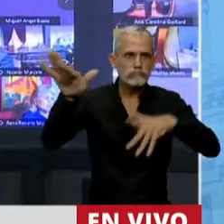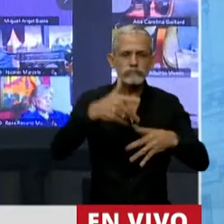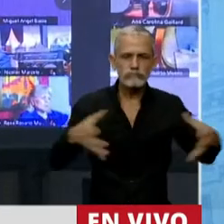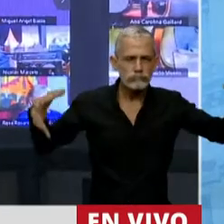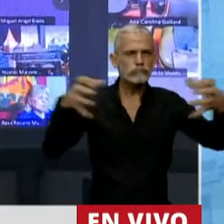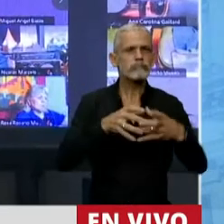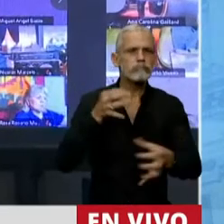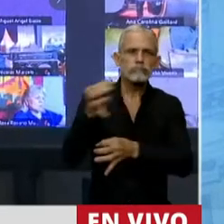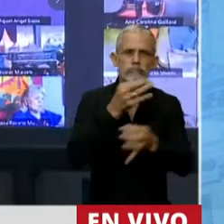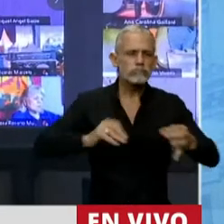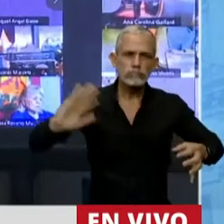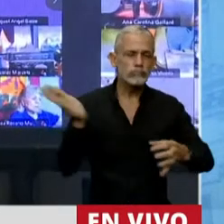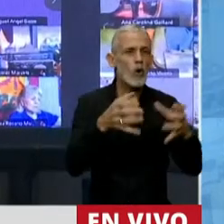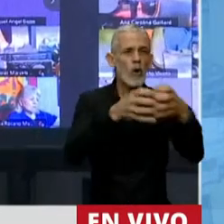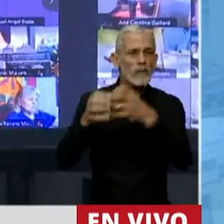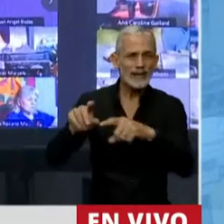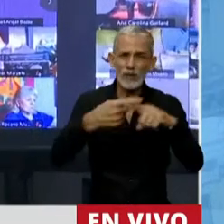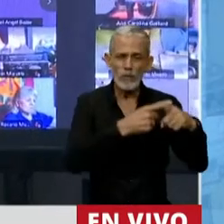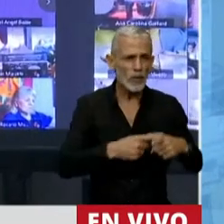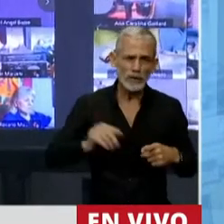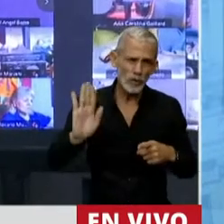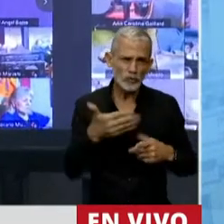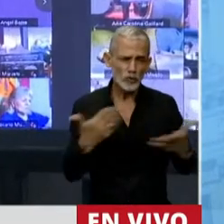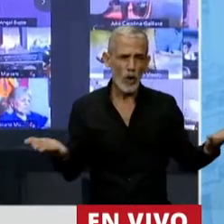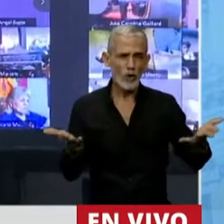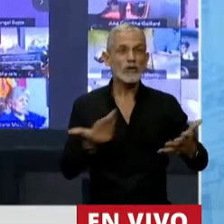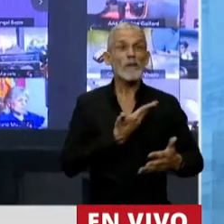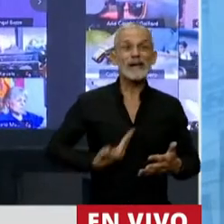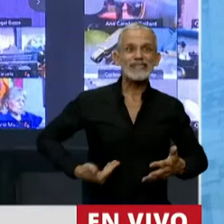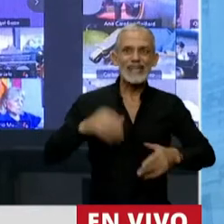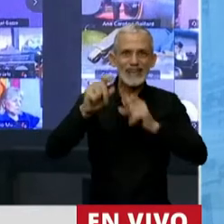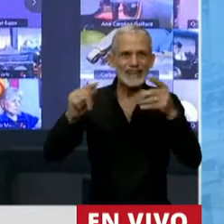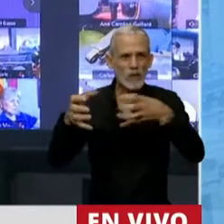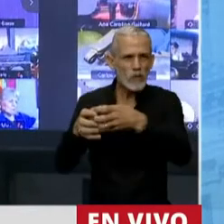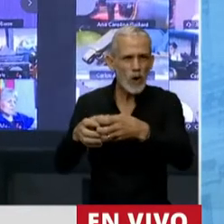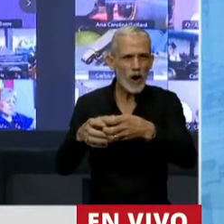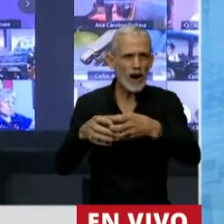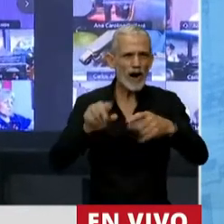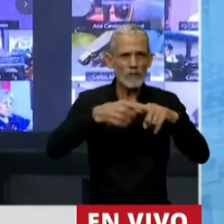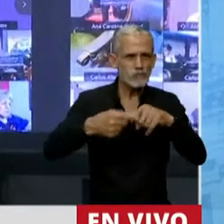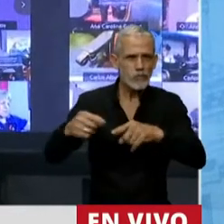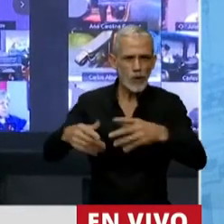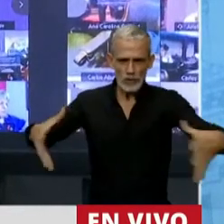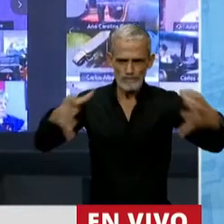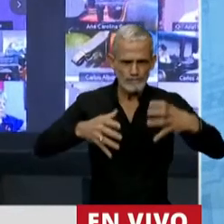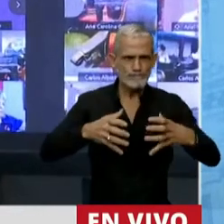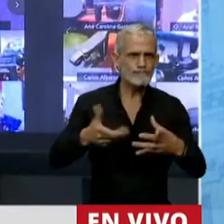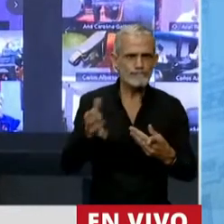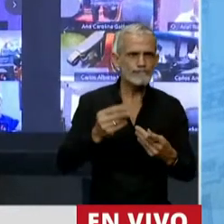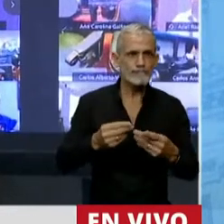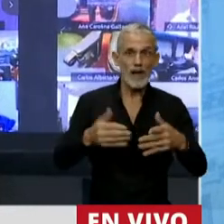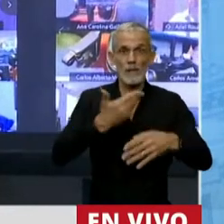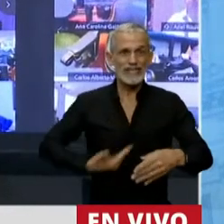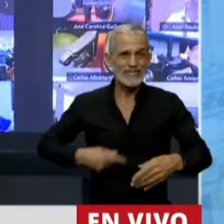un diálogo institucional, a los partidos políticos, a los presidentes de los bloques, a los presidentes de las